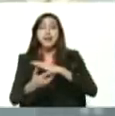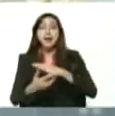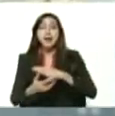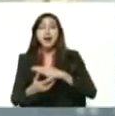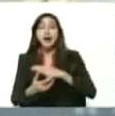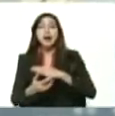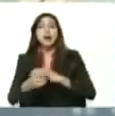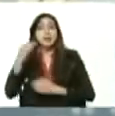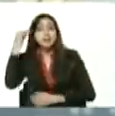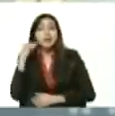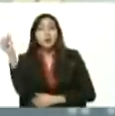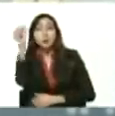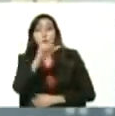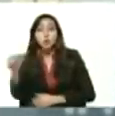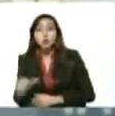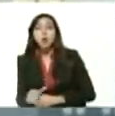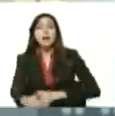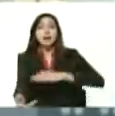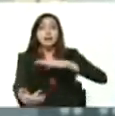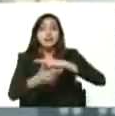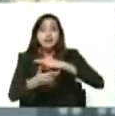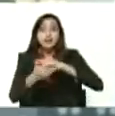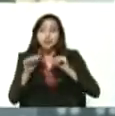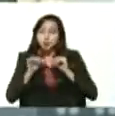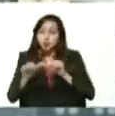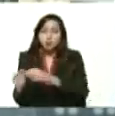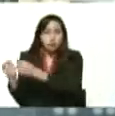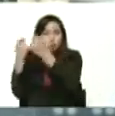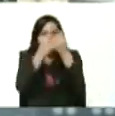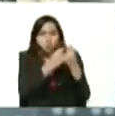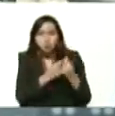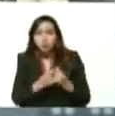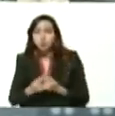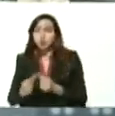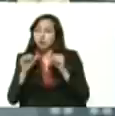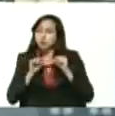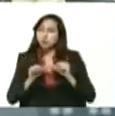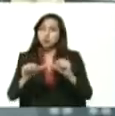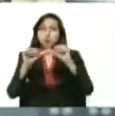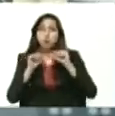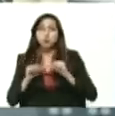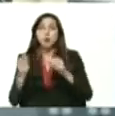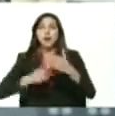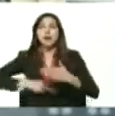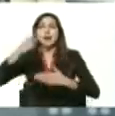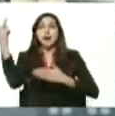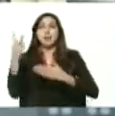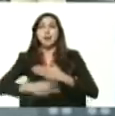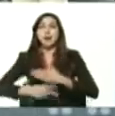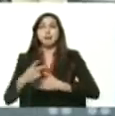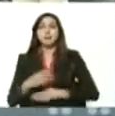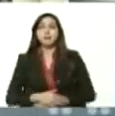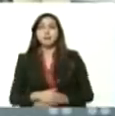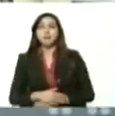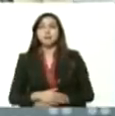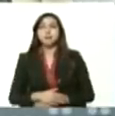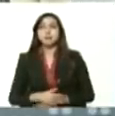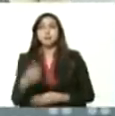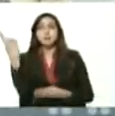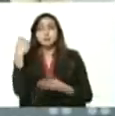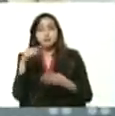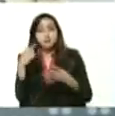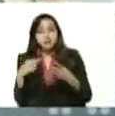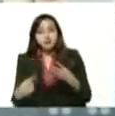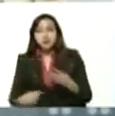digital. Vamos avanzando en la economía digital. Vamos avanzando en el plan del bolívar digital. Elemento central